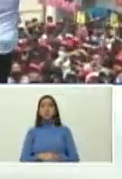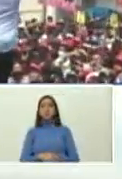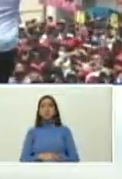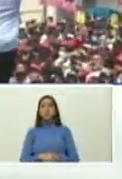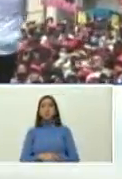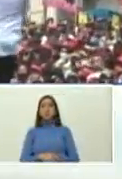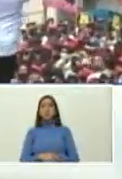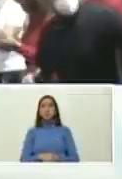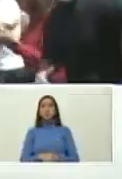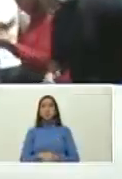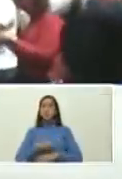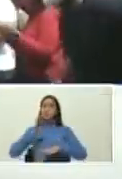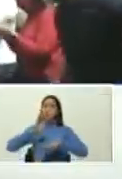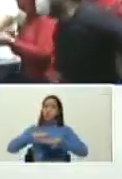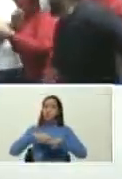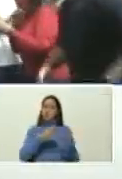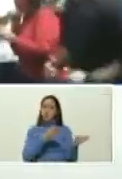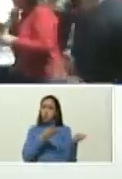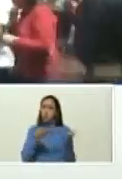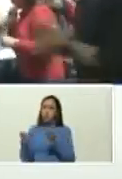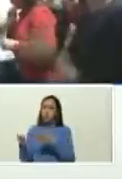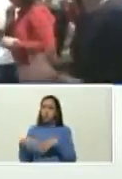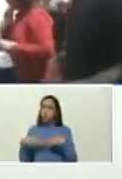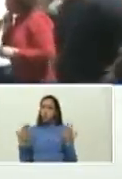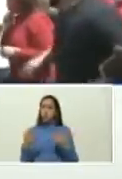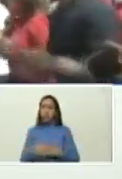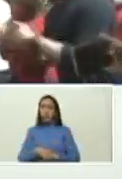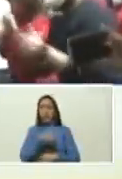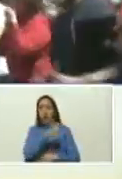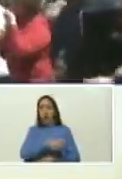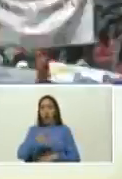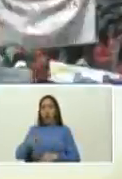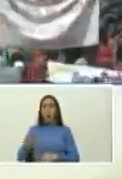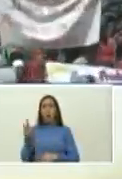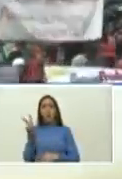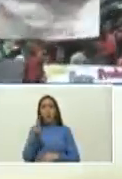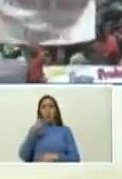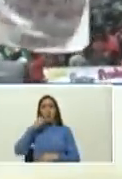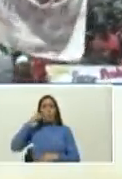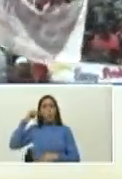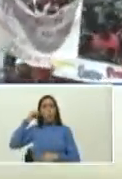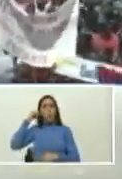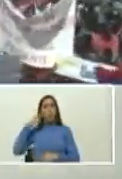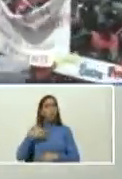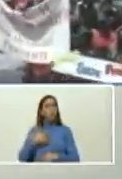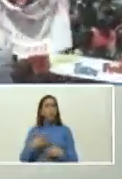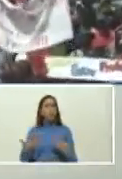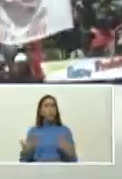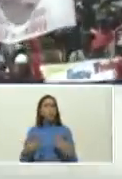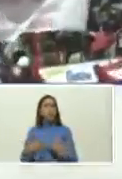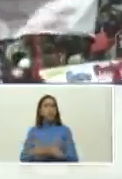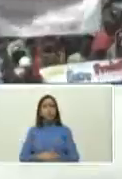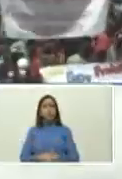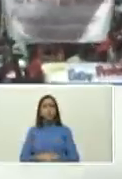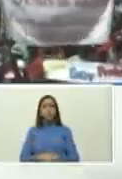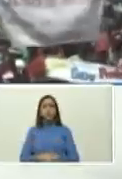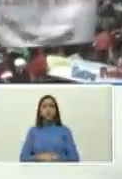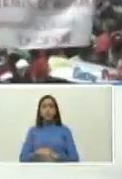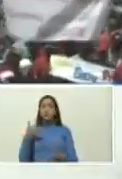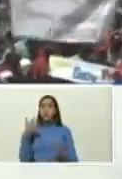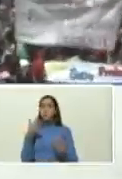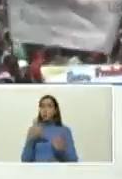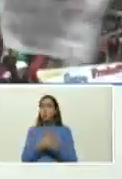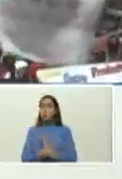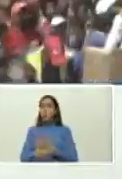lo que hago es un llamado a todas las venezolanas y a todos los venezolanos en el marco